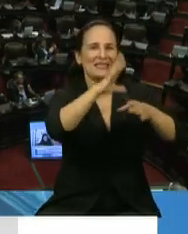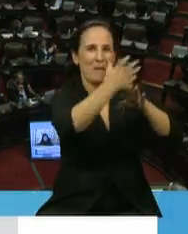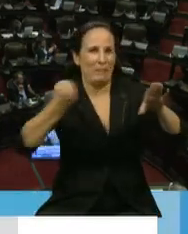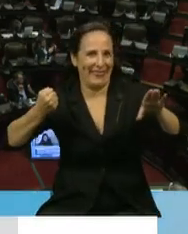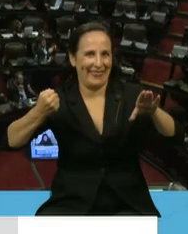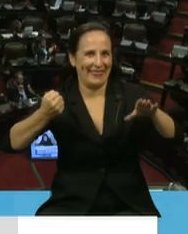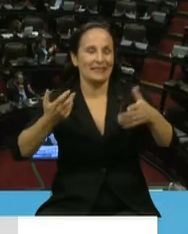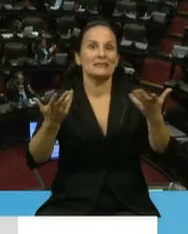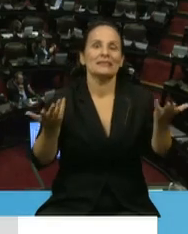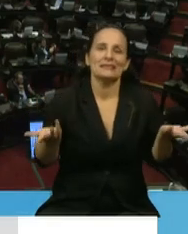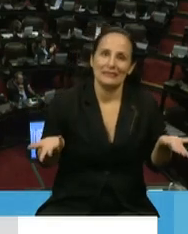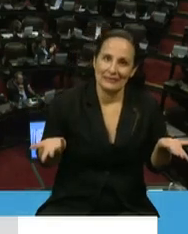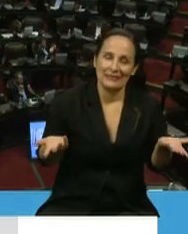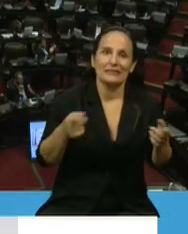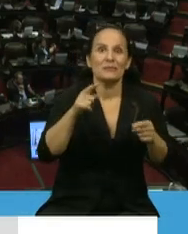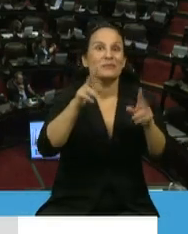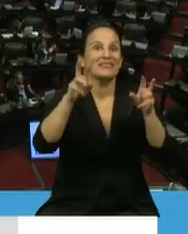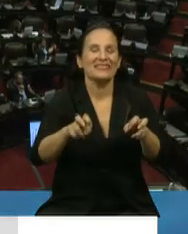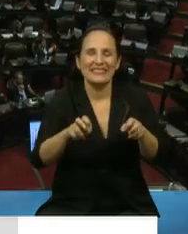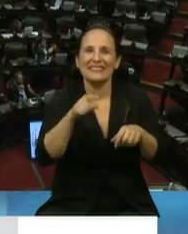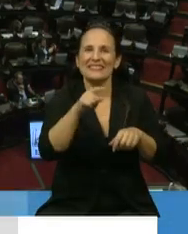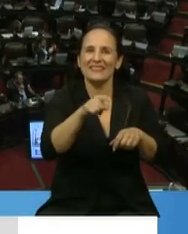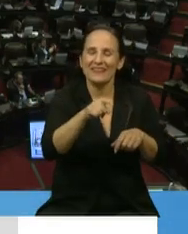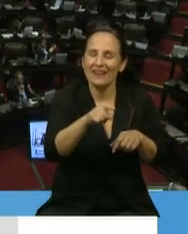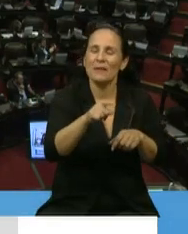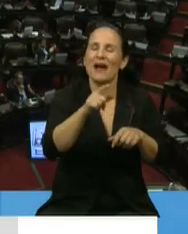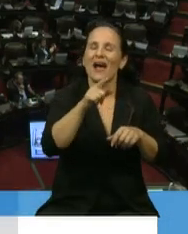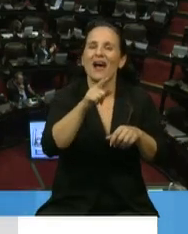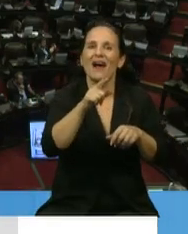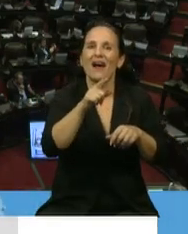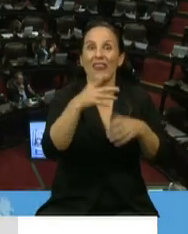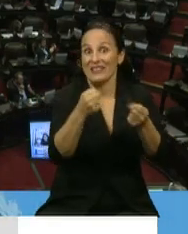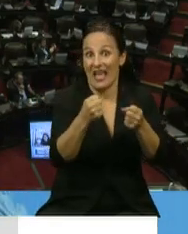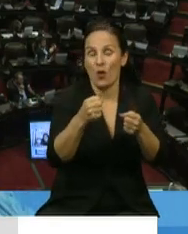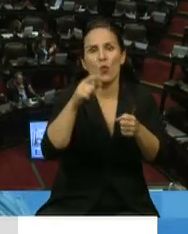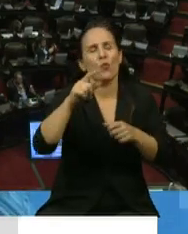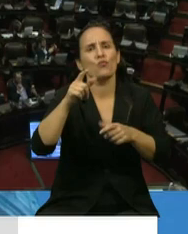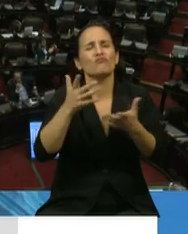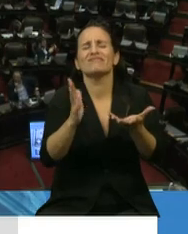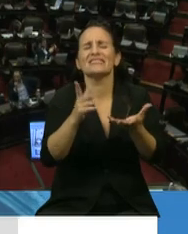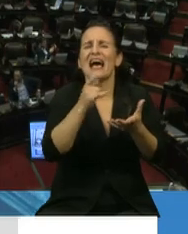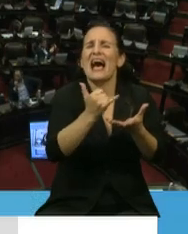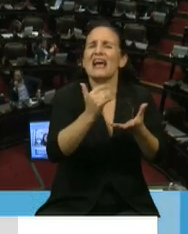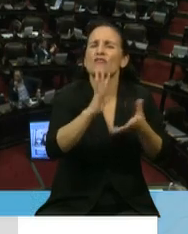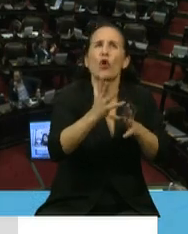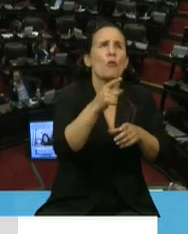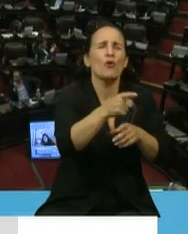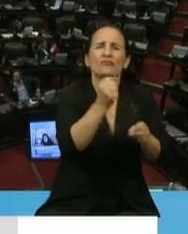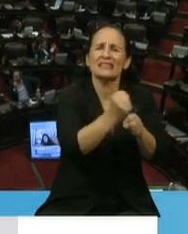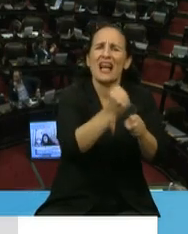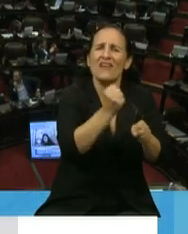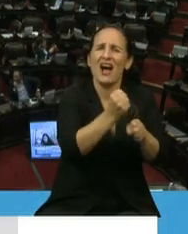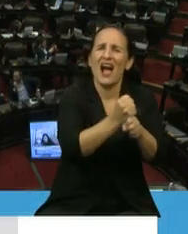hospitalario, por una cuestión cultural que tenemos los ciudadanos y las ciudadanas en la Argentina, tiene una sobrecarga a los espacios de